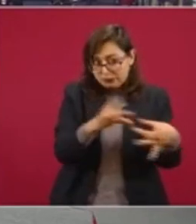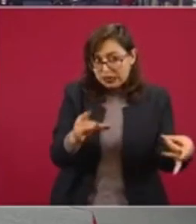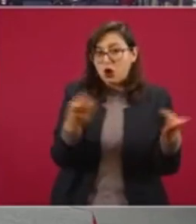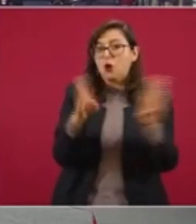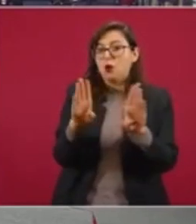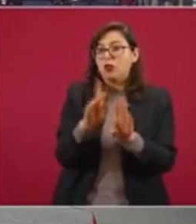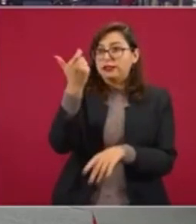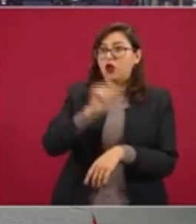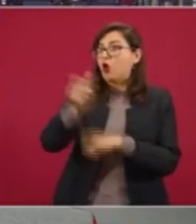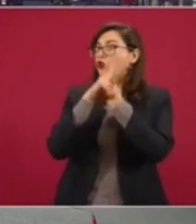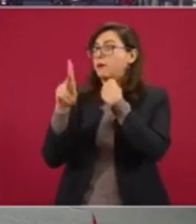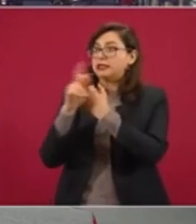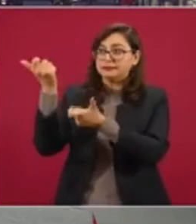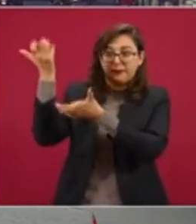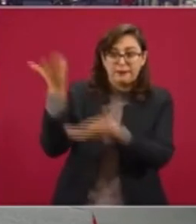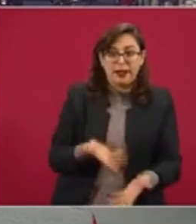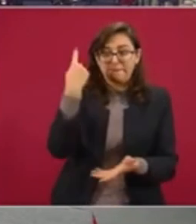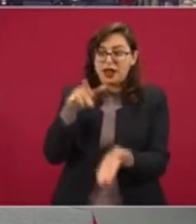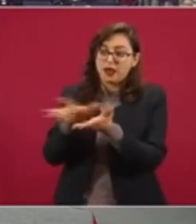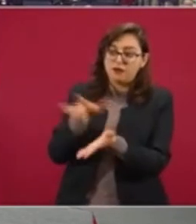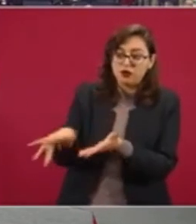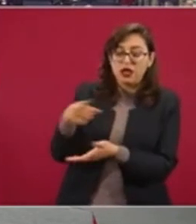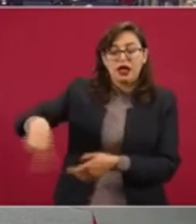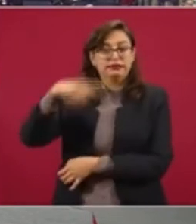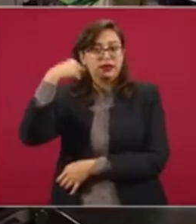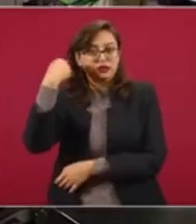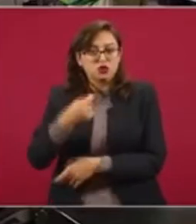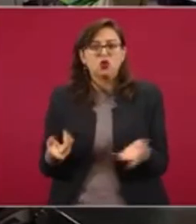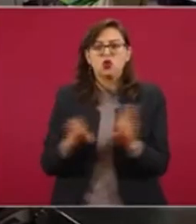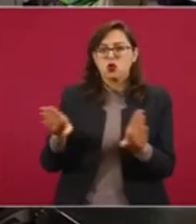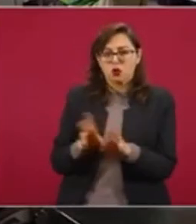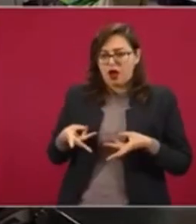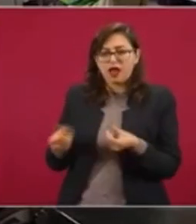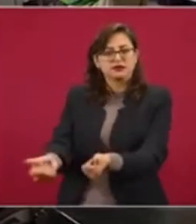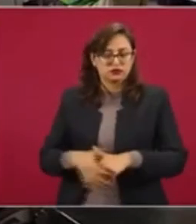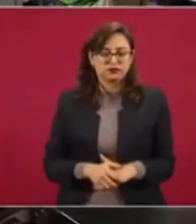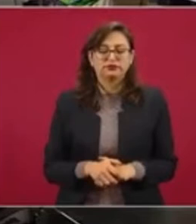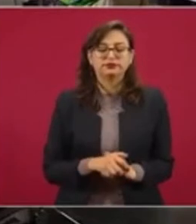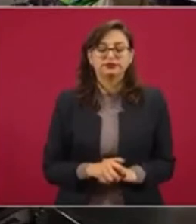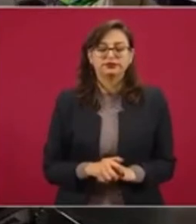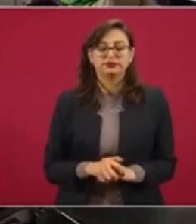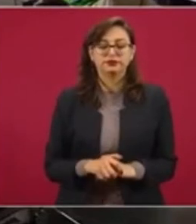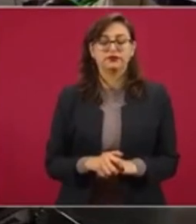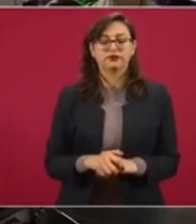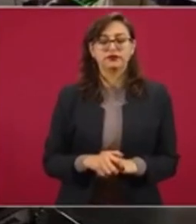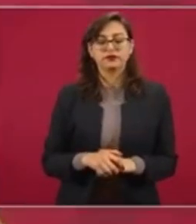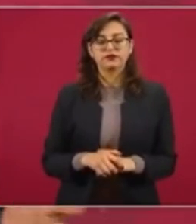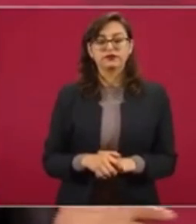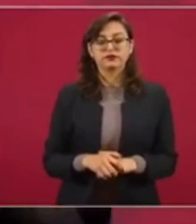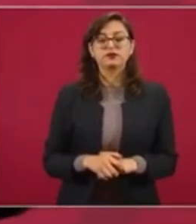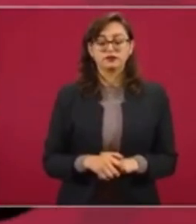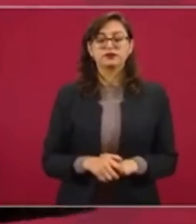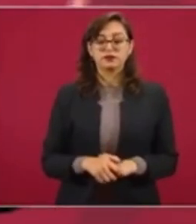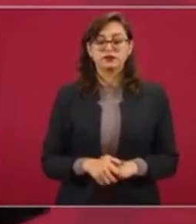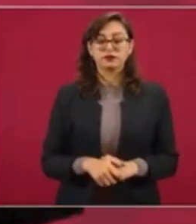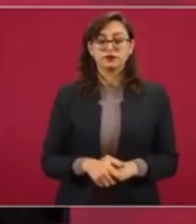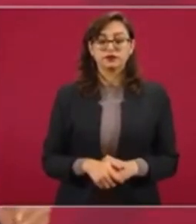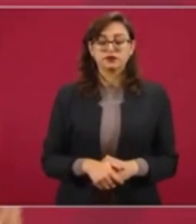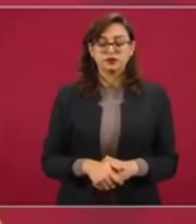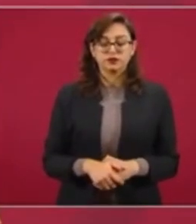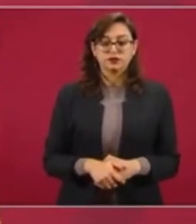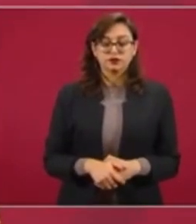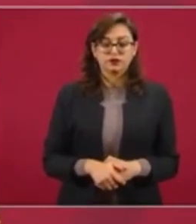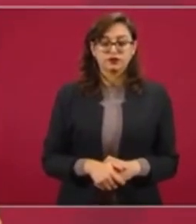para los damnificados en Tabasco. Bueno, ya se está iniciando esa etapa. Desde luego, lo primero era